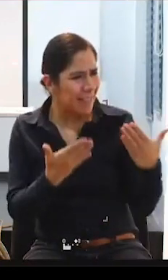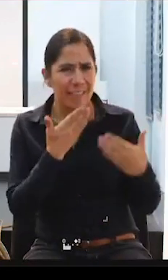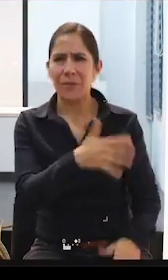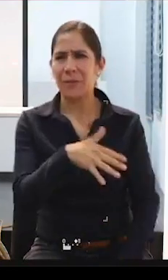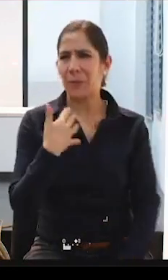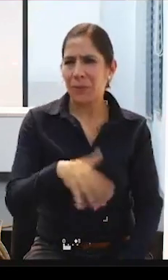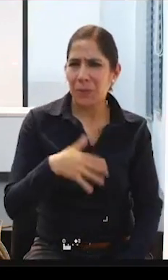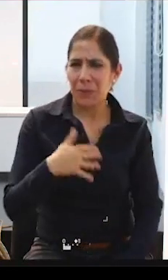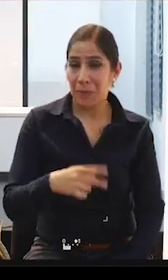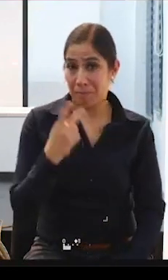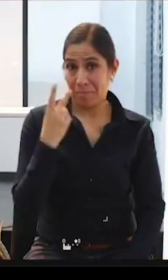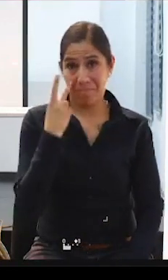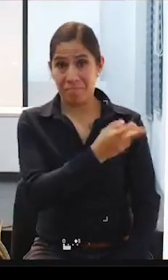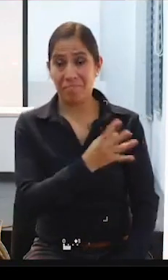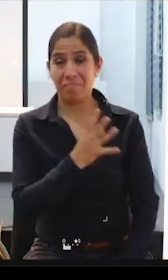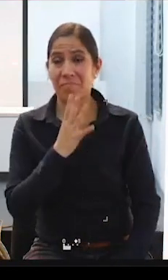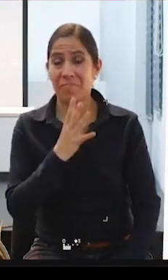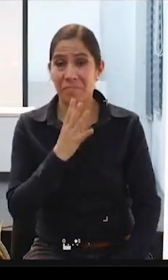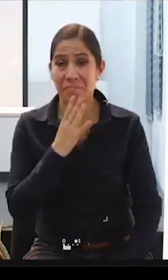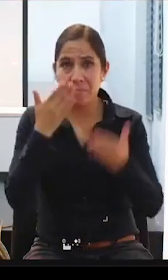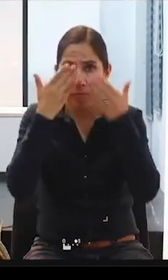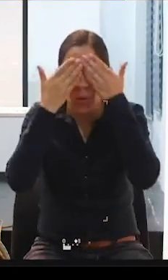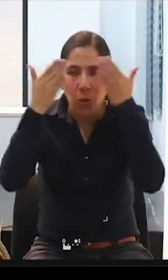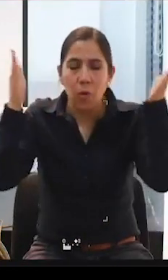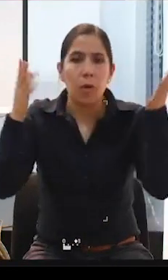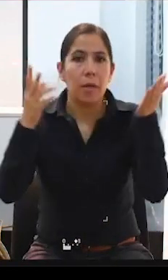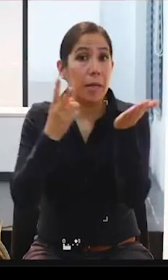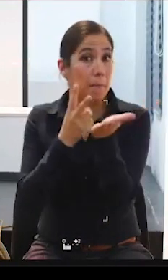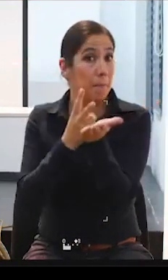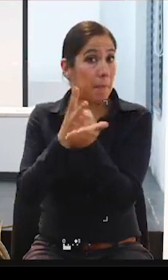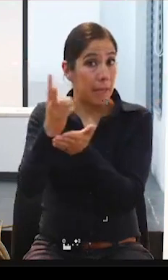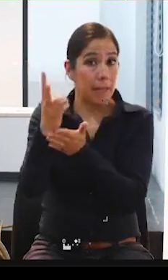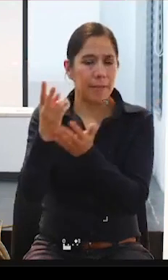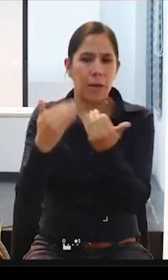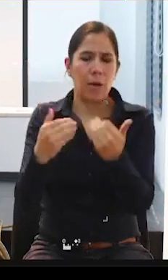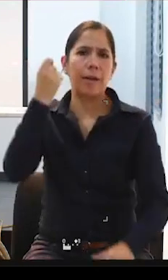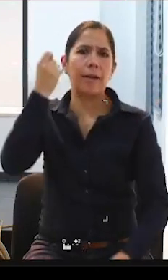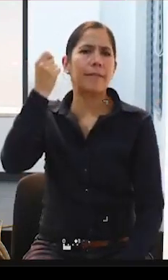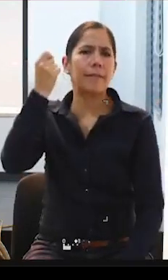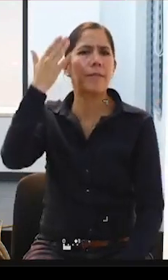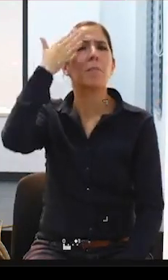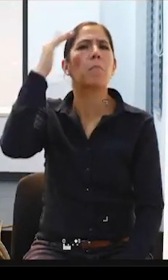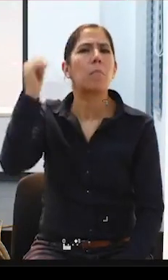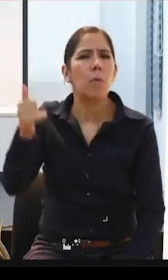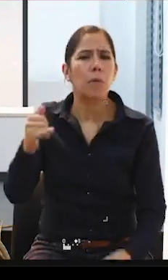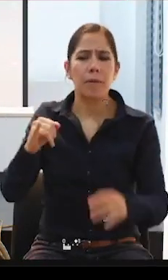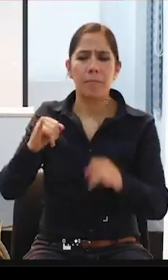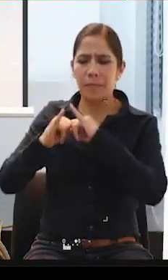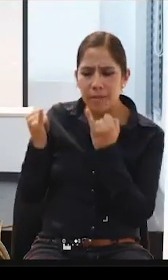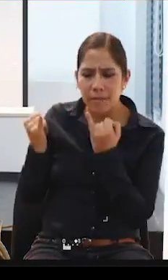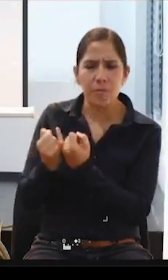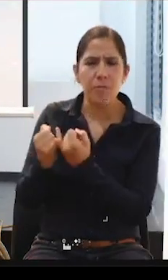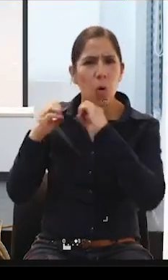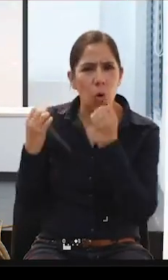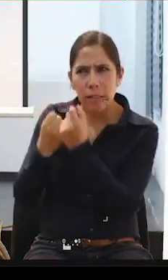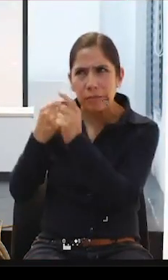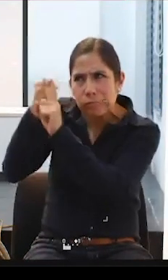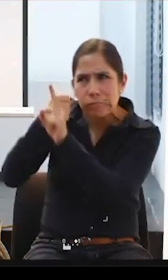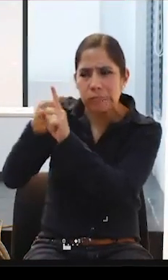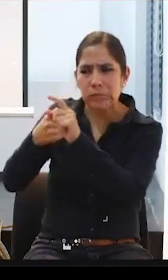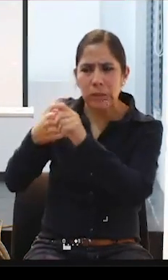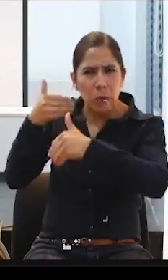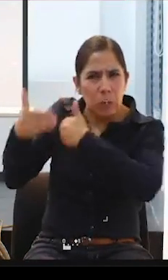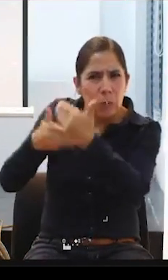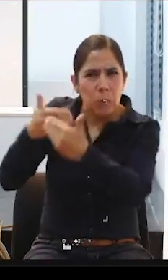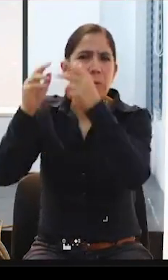Realmente creo que esa perspectiva enriquece mucho el porqué de todo este camino institucional y estas luchas que